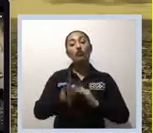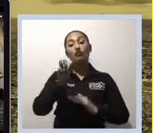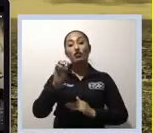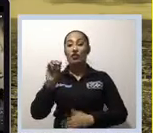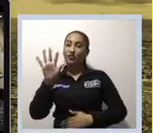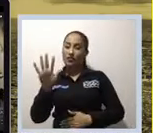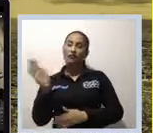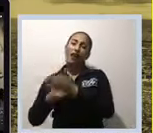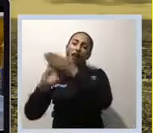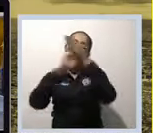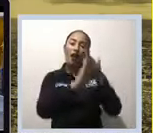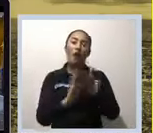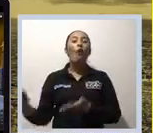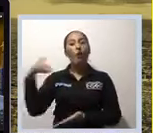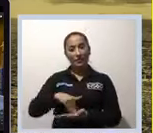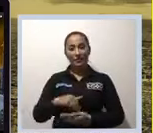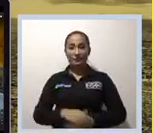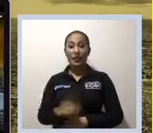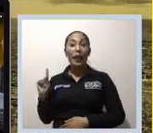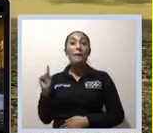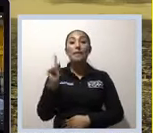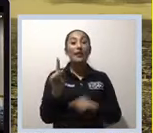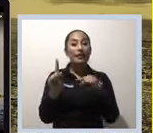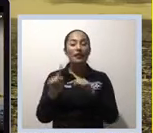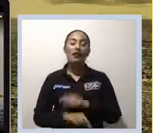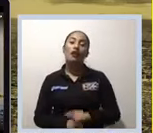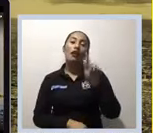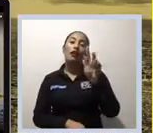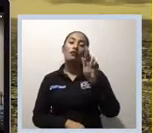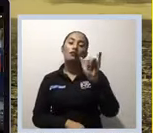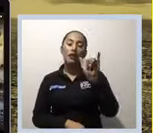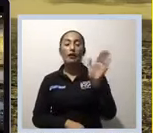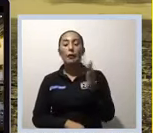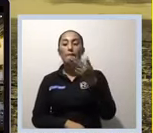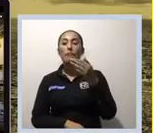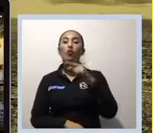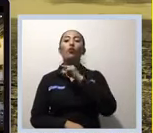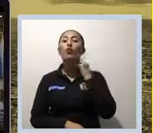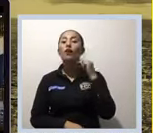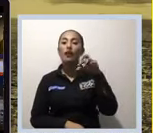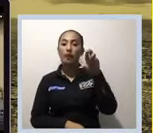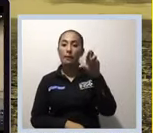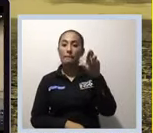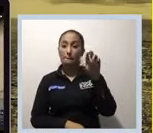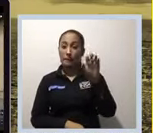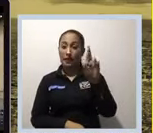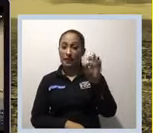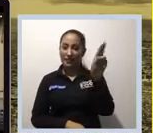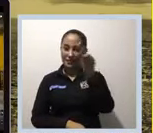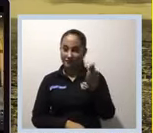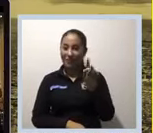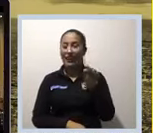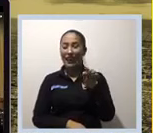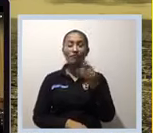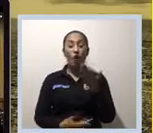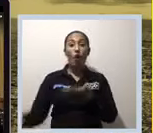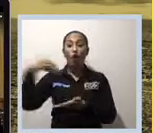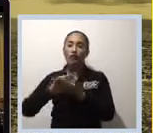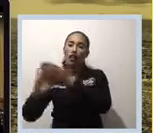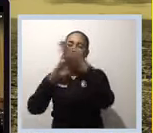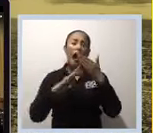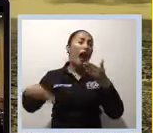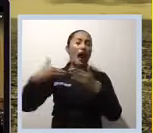1811, fecha en la cual fallece. En ese momento retoma la obra Nicolás León, arquitecto, y